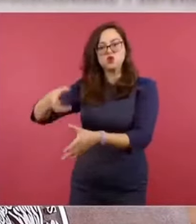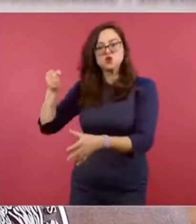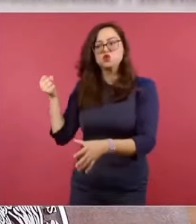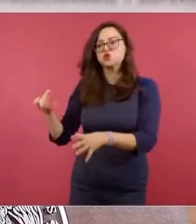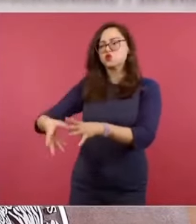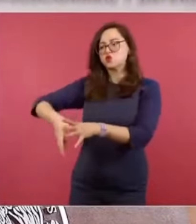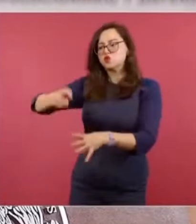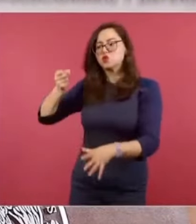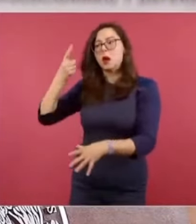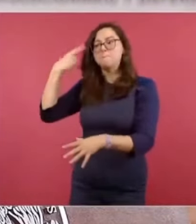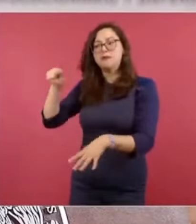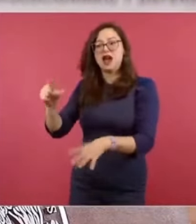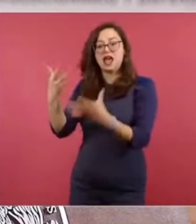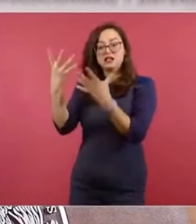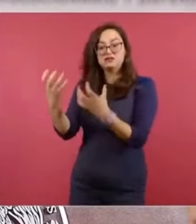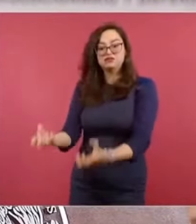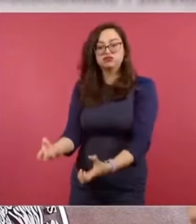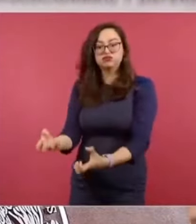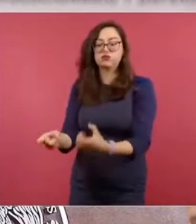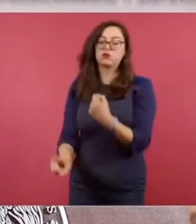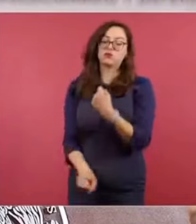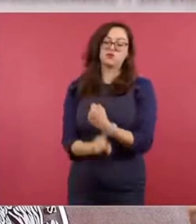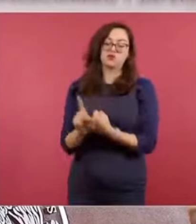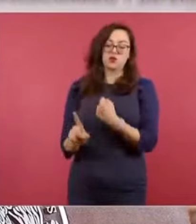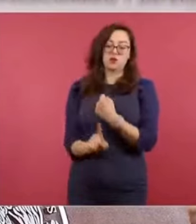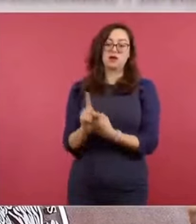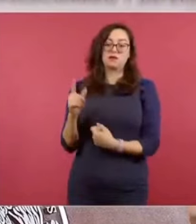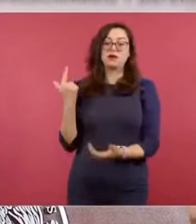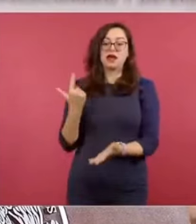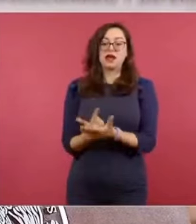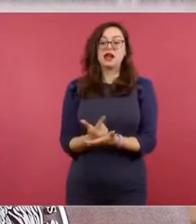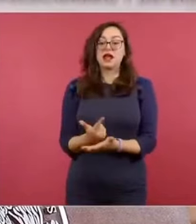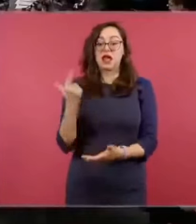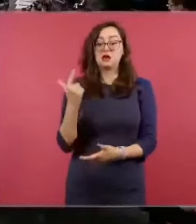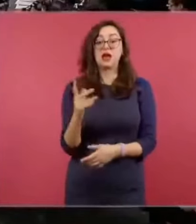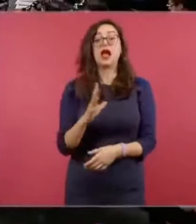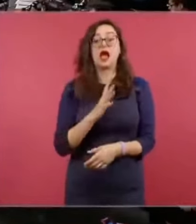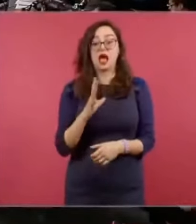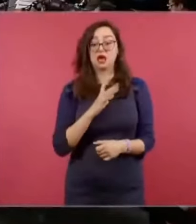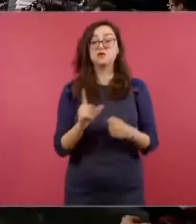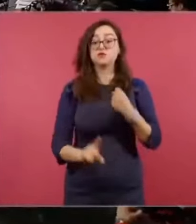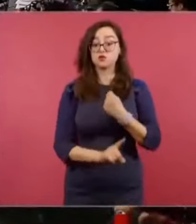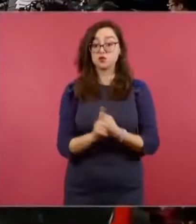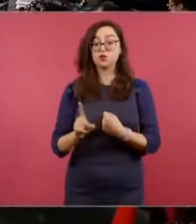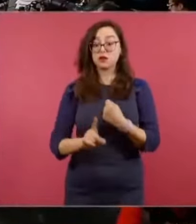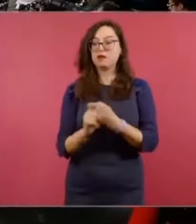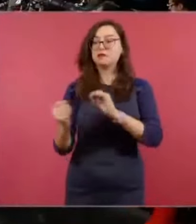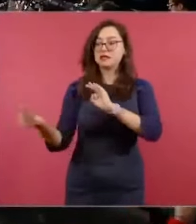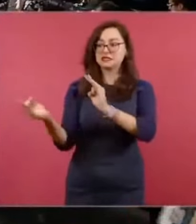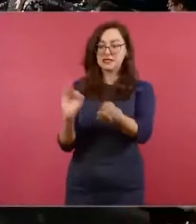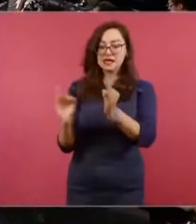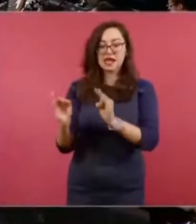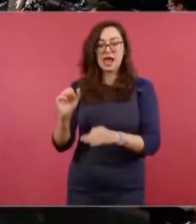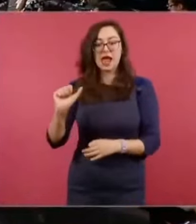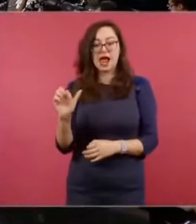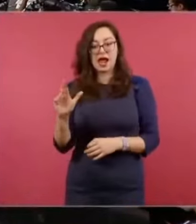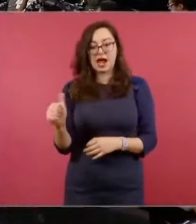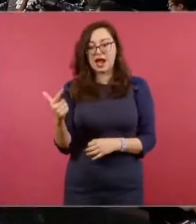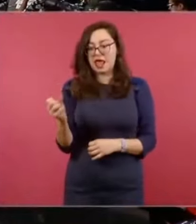importantes. Hay por ahí una grieta en Aragón que generó